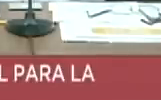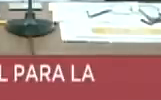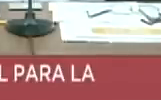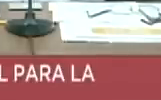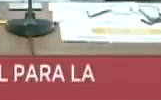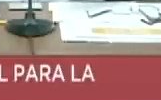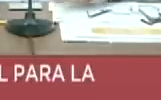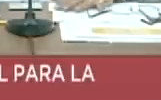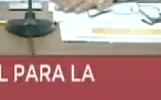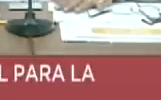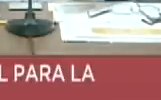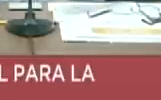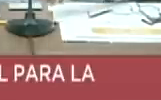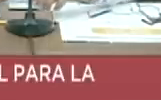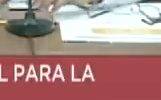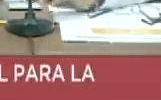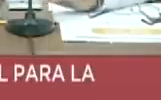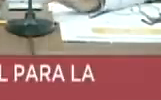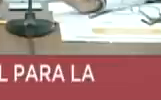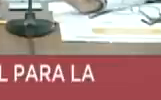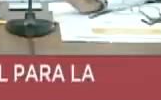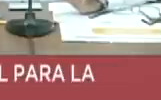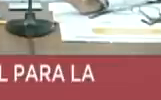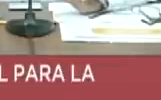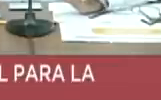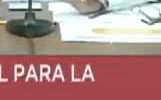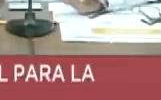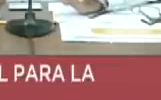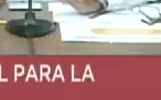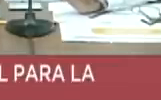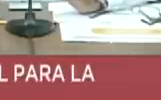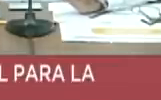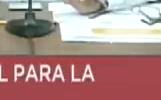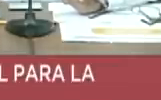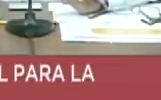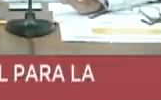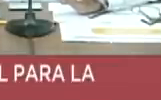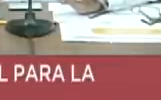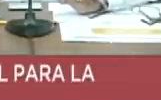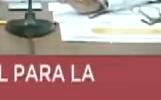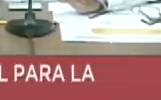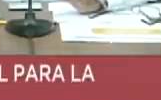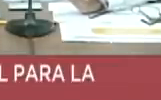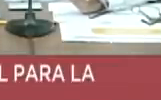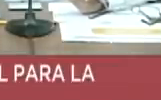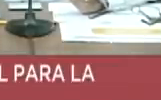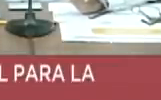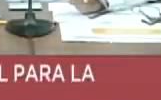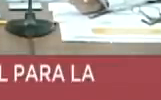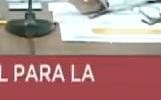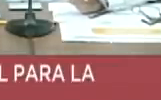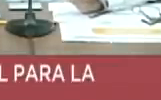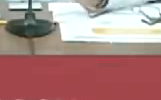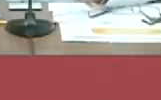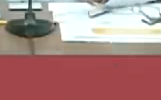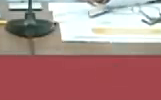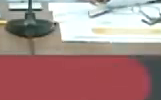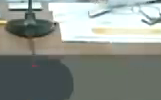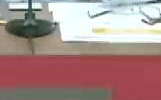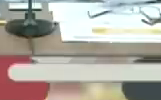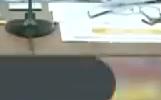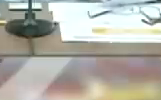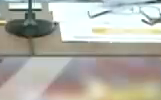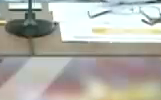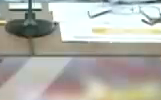psicológicos. No soy psicólogo, ni psiquiatra. Pero bueno, uno puede